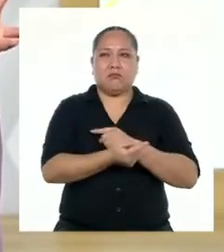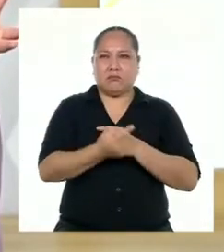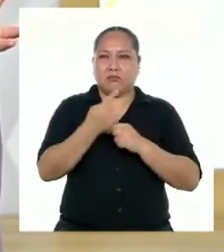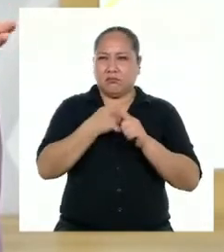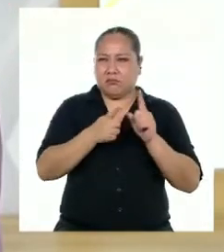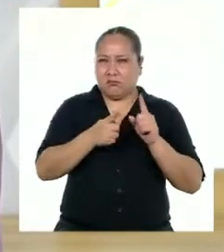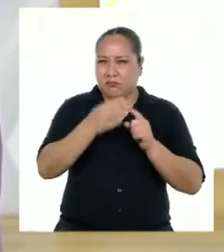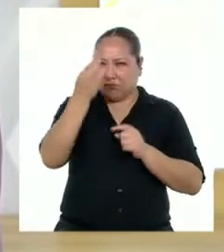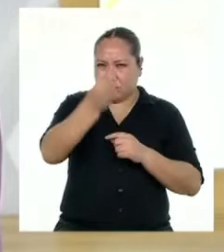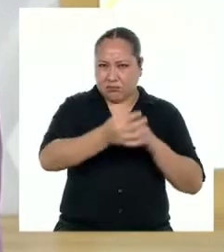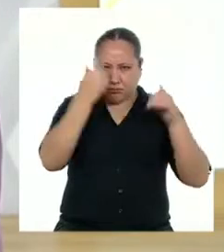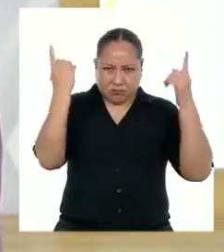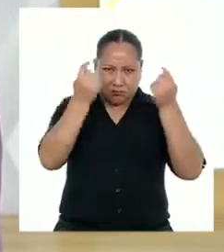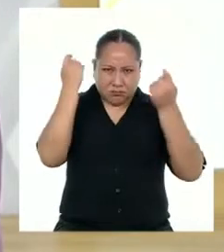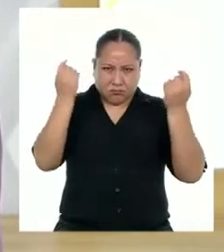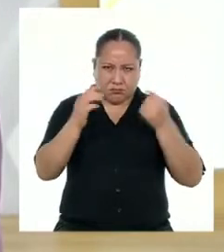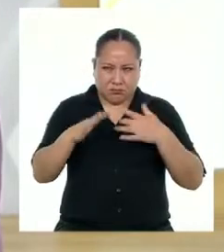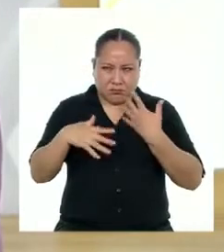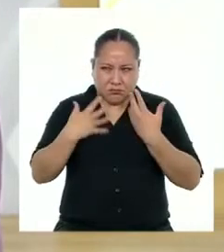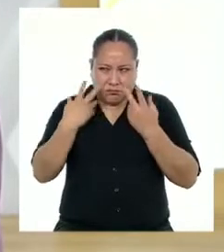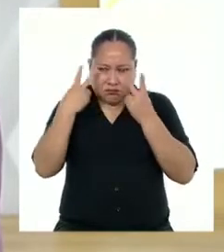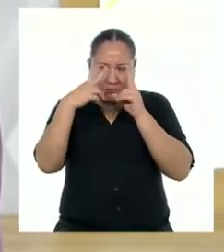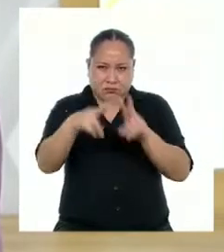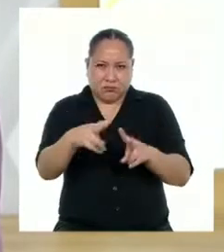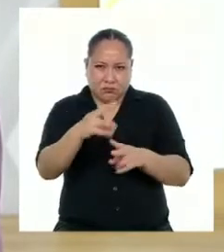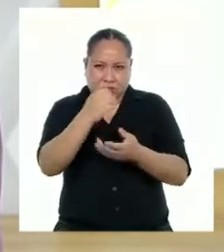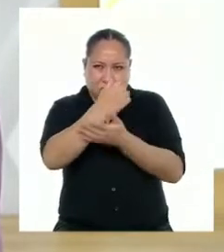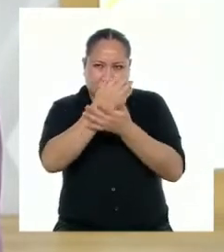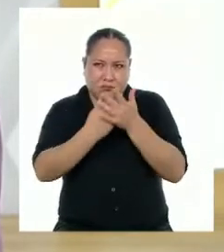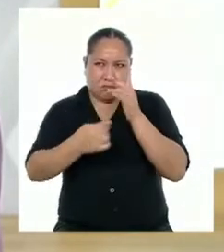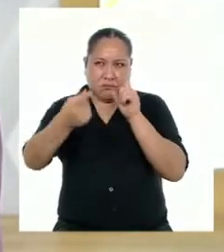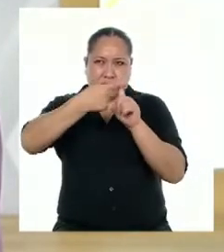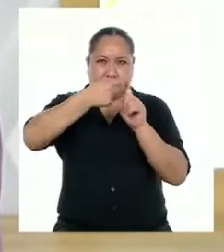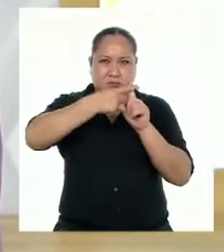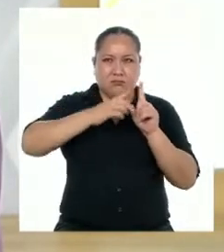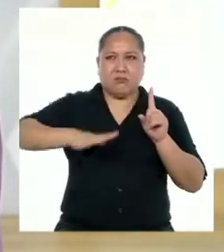celebrar? ¿Se le puede ver algo positivo a todo esto?